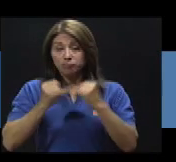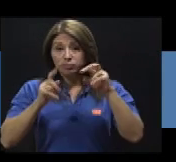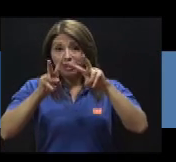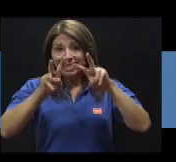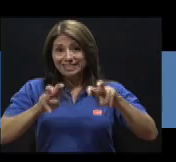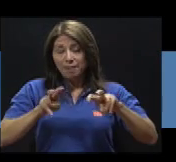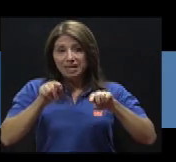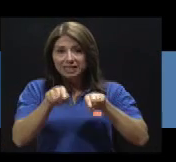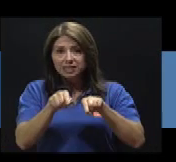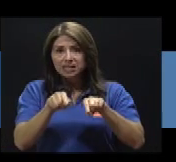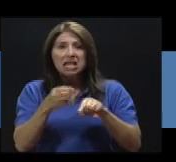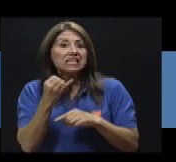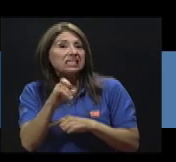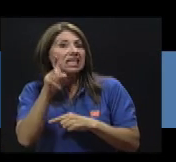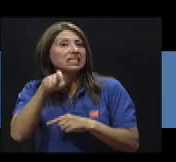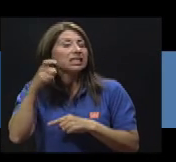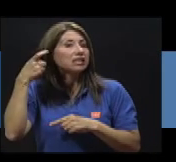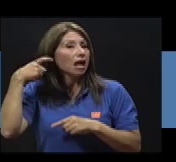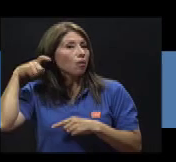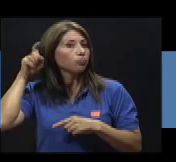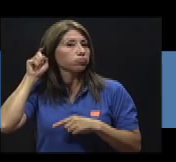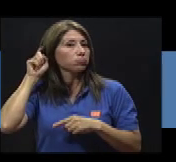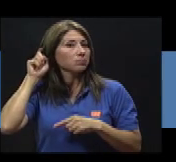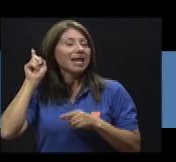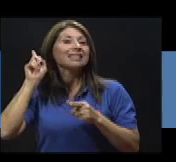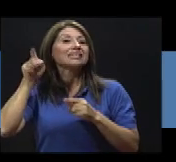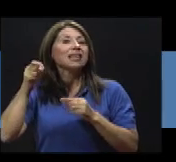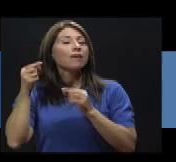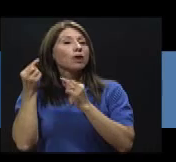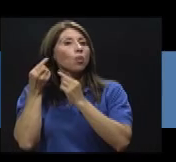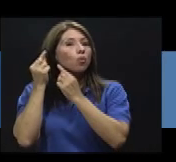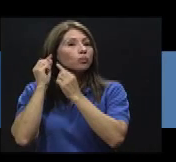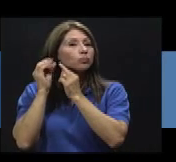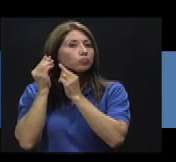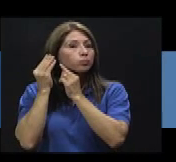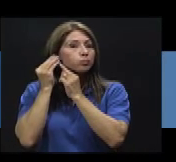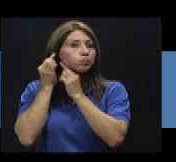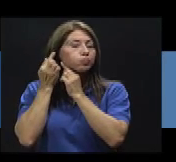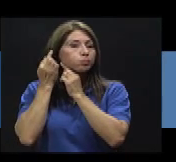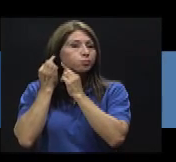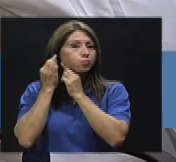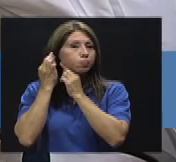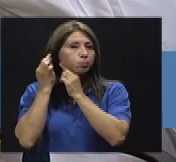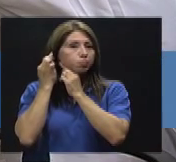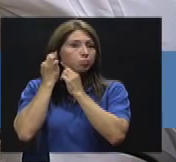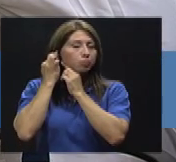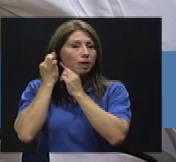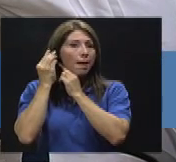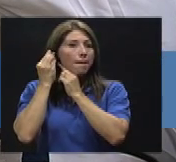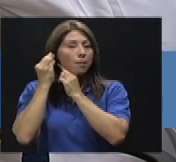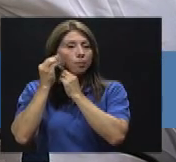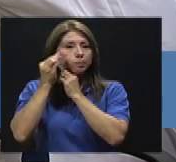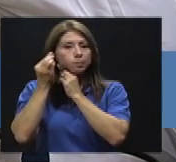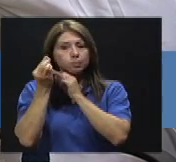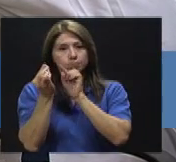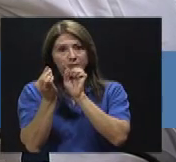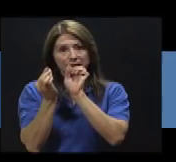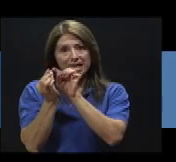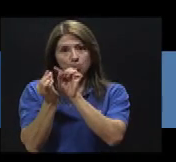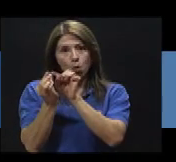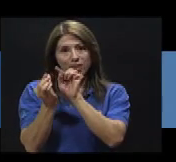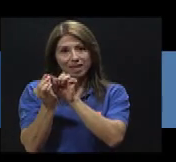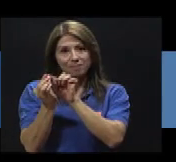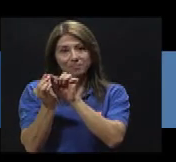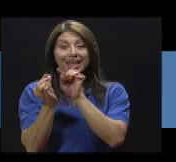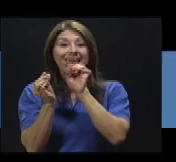o audiológico. Luego de los exámenes, si es necesaria una prótesis, se toma una impresión de la forma